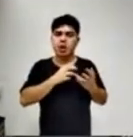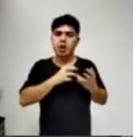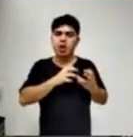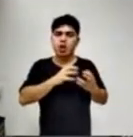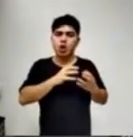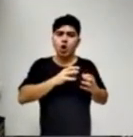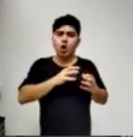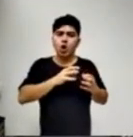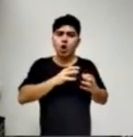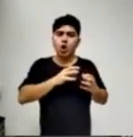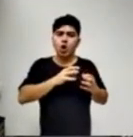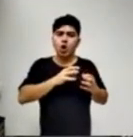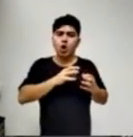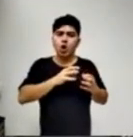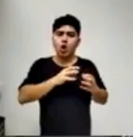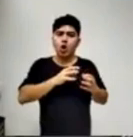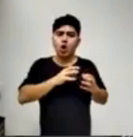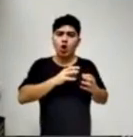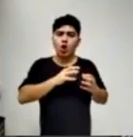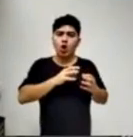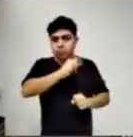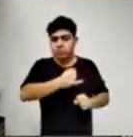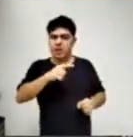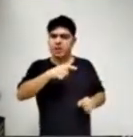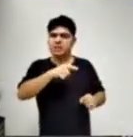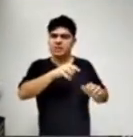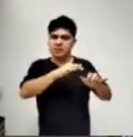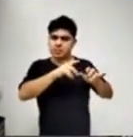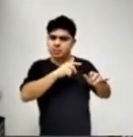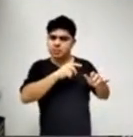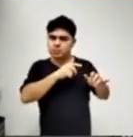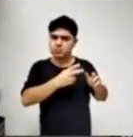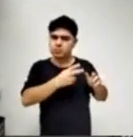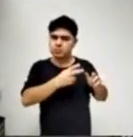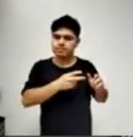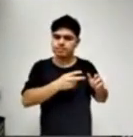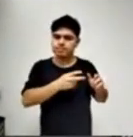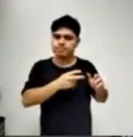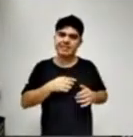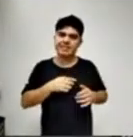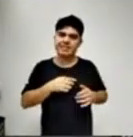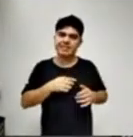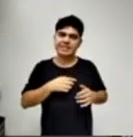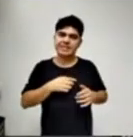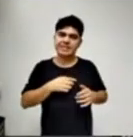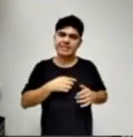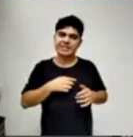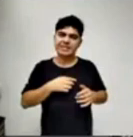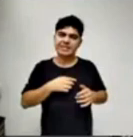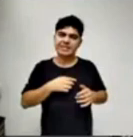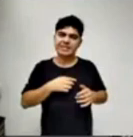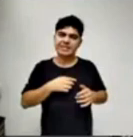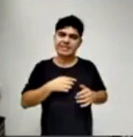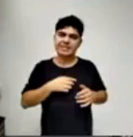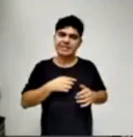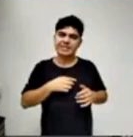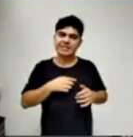positivo para estos expedientes, pero es casi imposible porque durante toda esta gestión